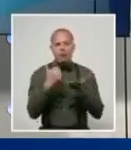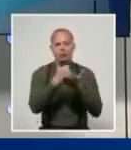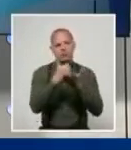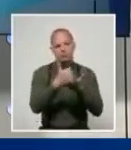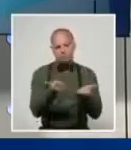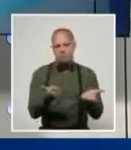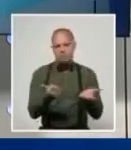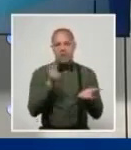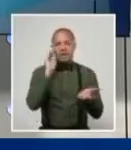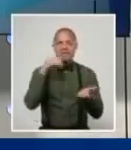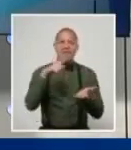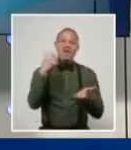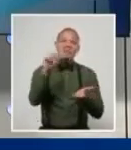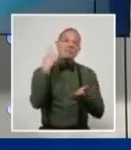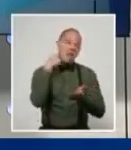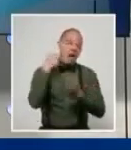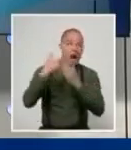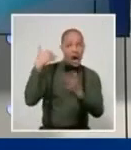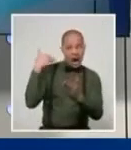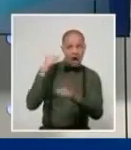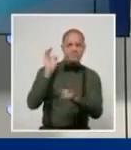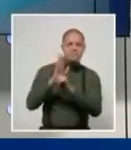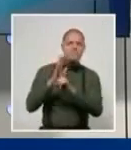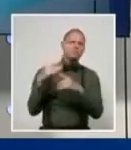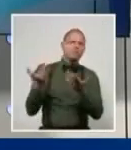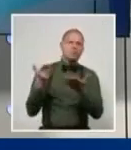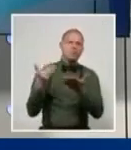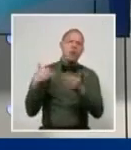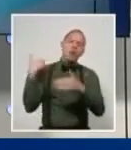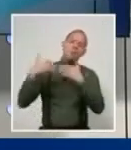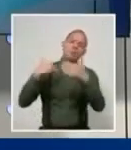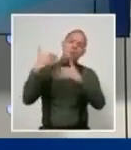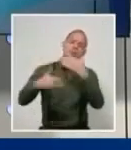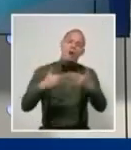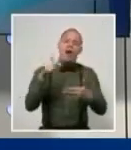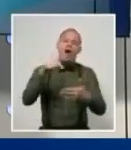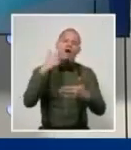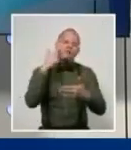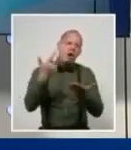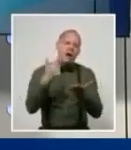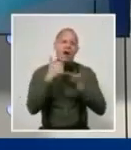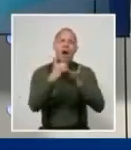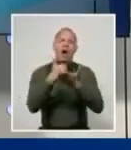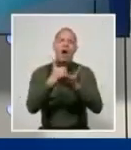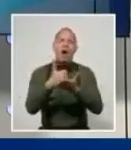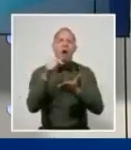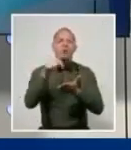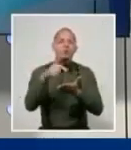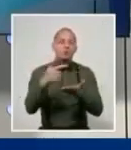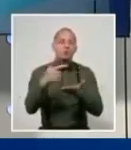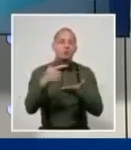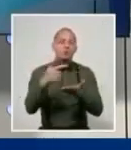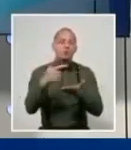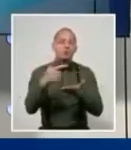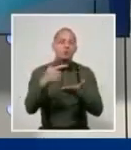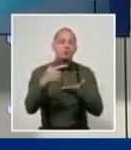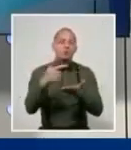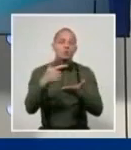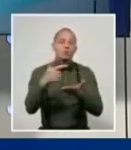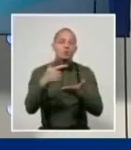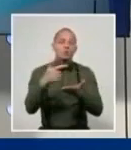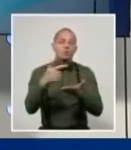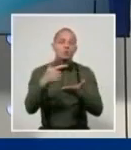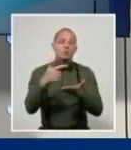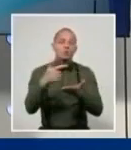hace casi 10 años y la actualización del modelo económico no ha renunciado a... Ya yo